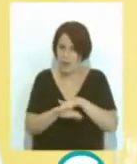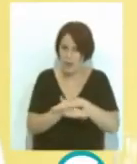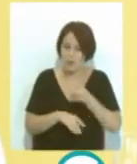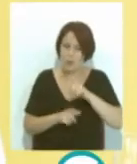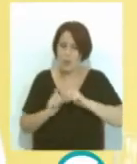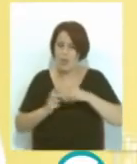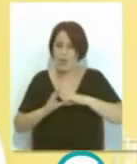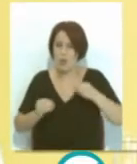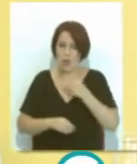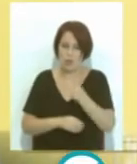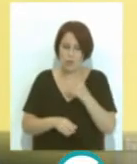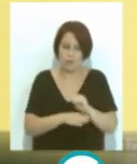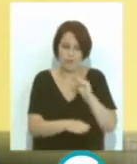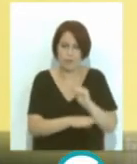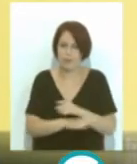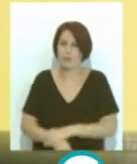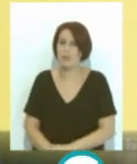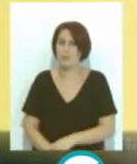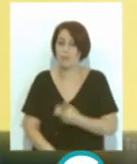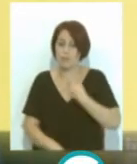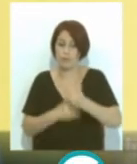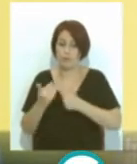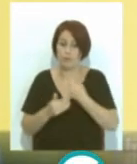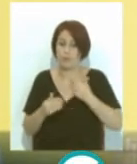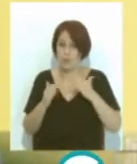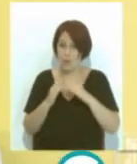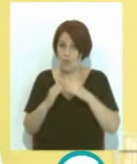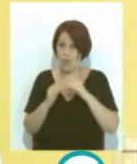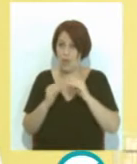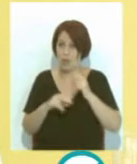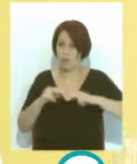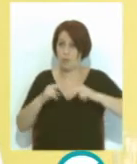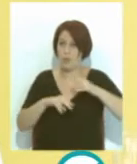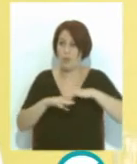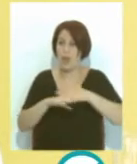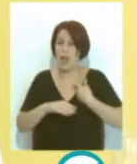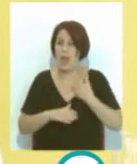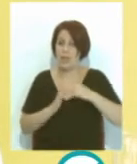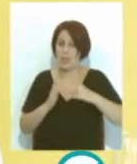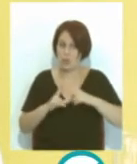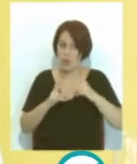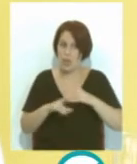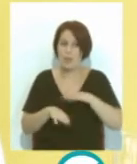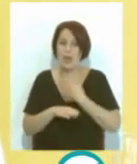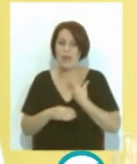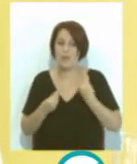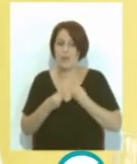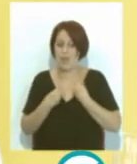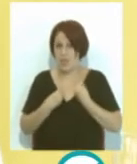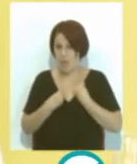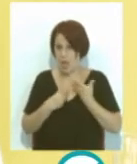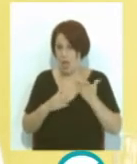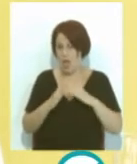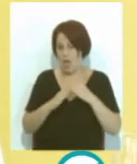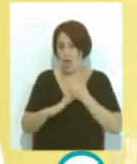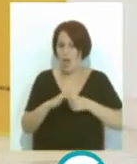de Andalucía seguimos avanzando nuestro compromiso de construir viviendas y destinarlas alquiler social para facilitar el acceso a la vivienda a las familias con